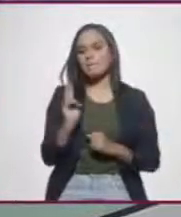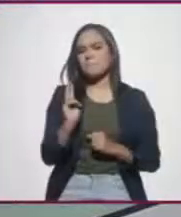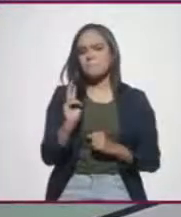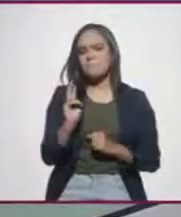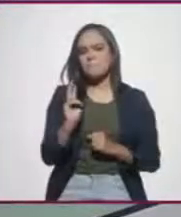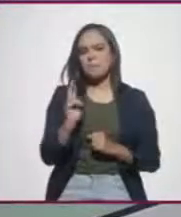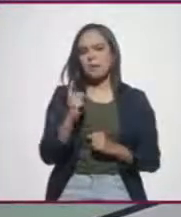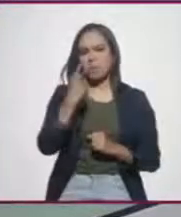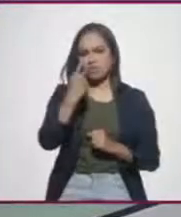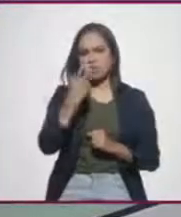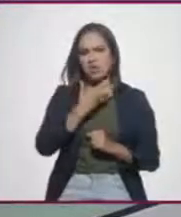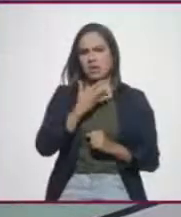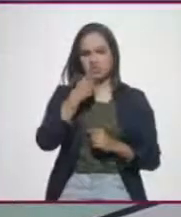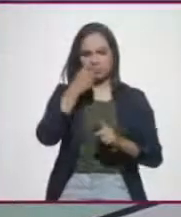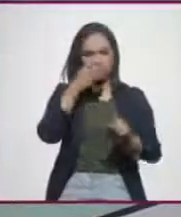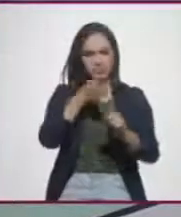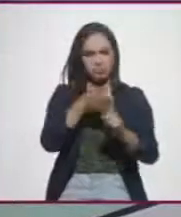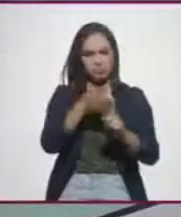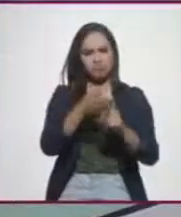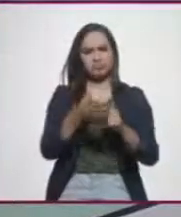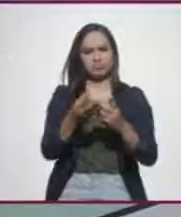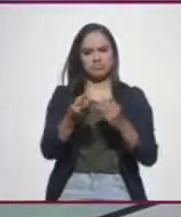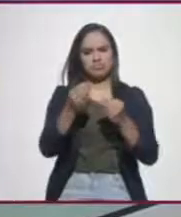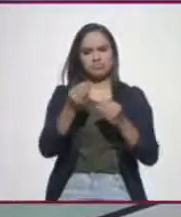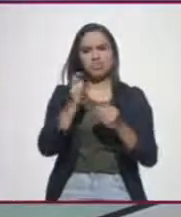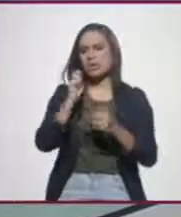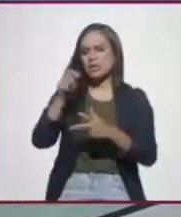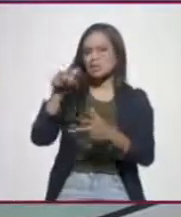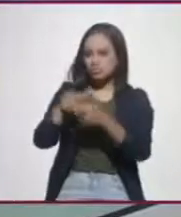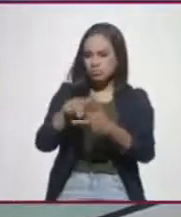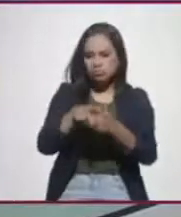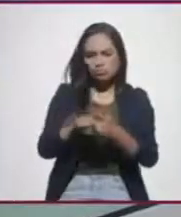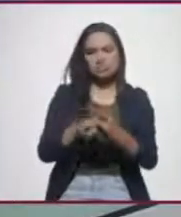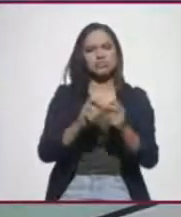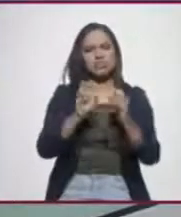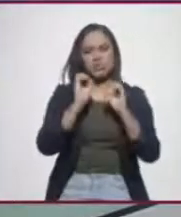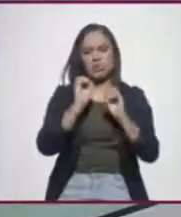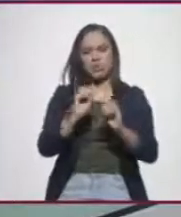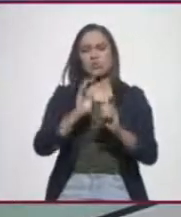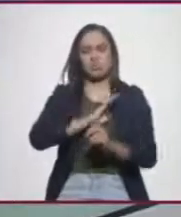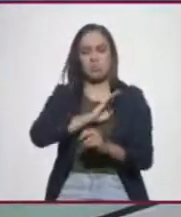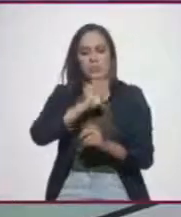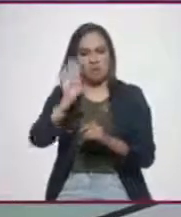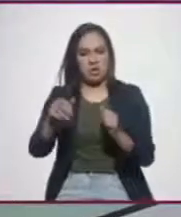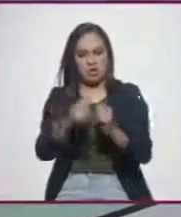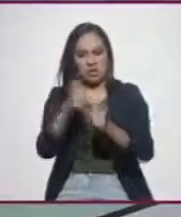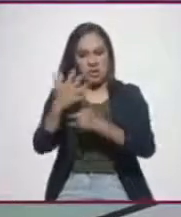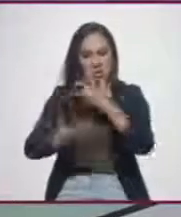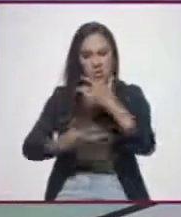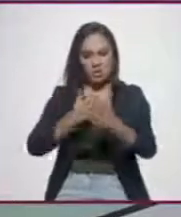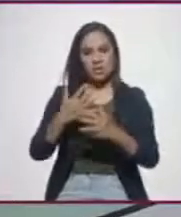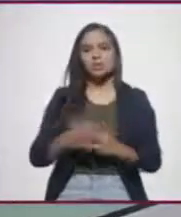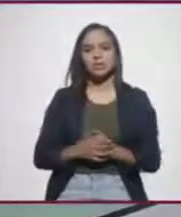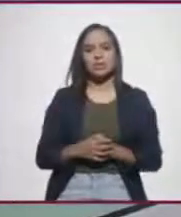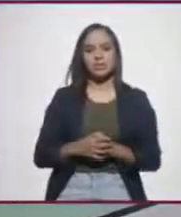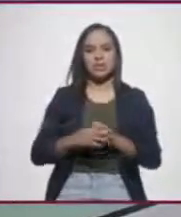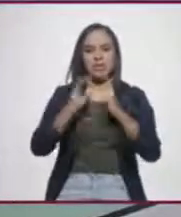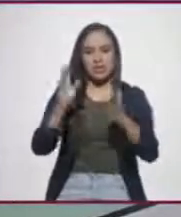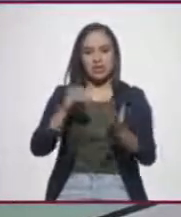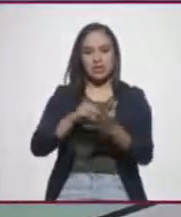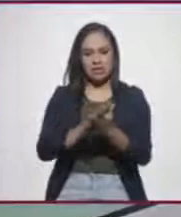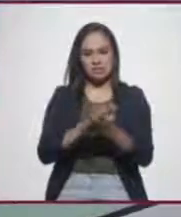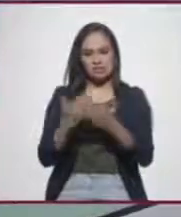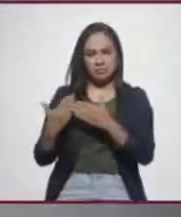que tiene un referente muy concreto, que es el número de homicidios o muertes violentas, cómo están esos indicadores, y lo que se ha publicado